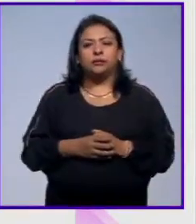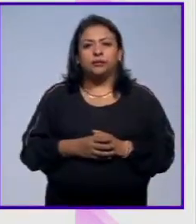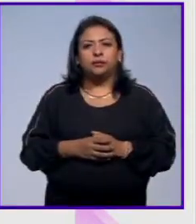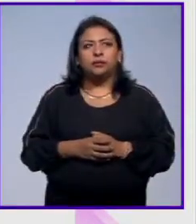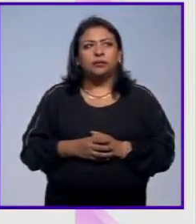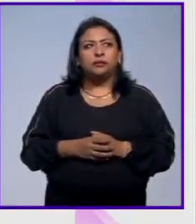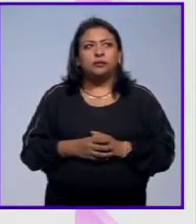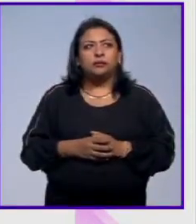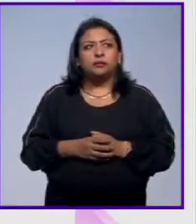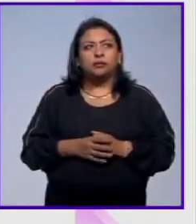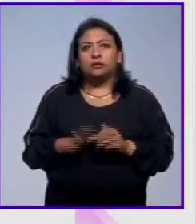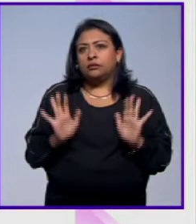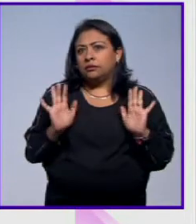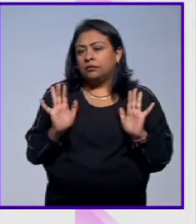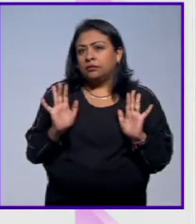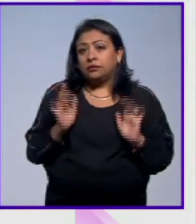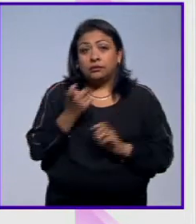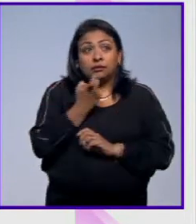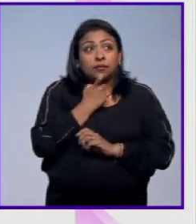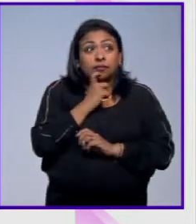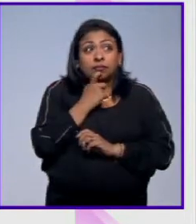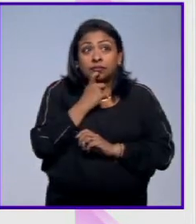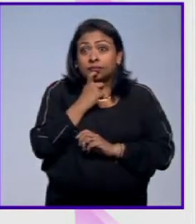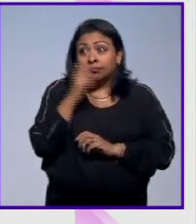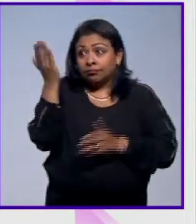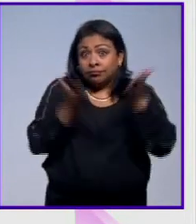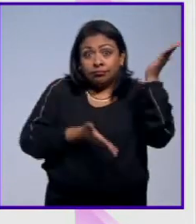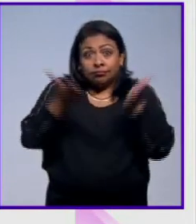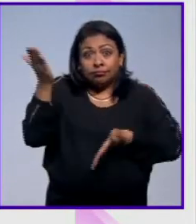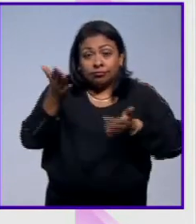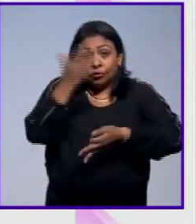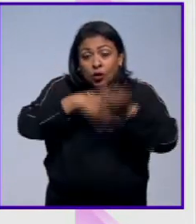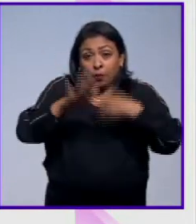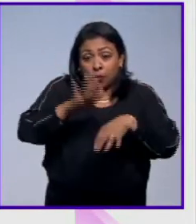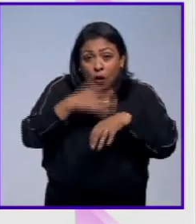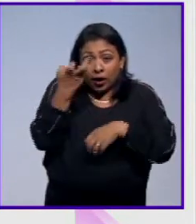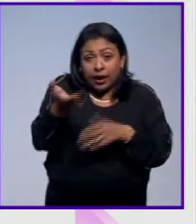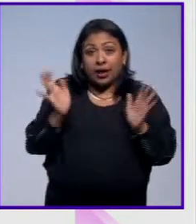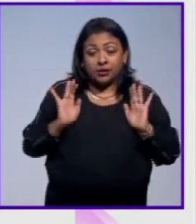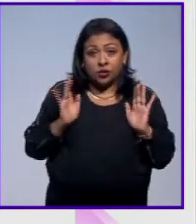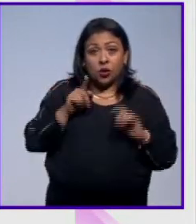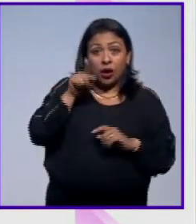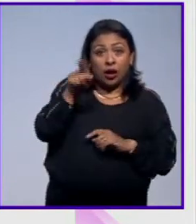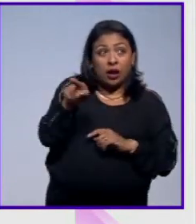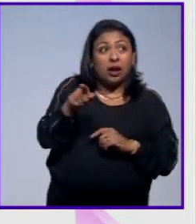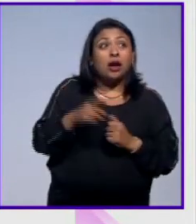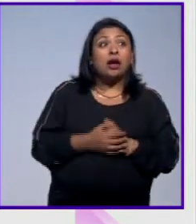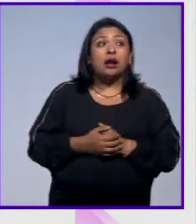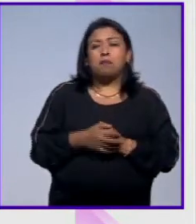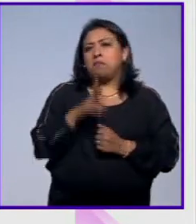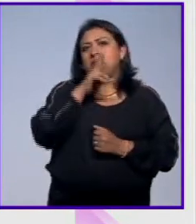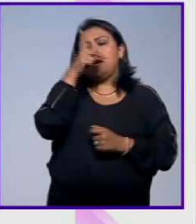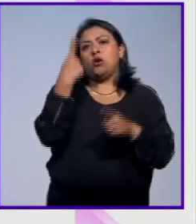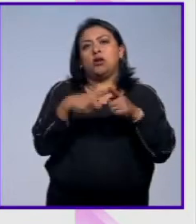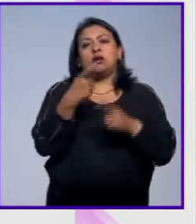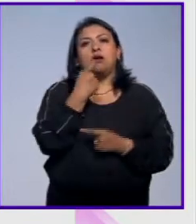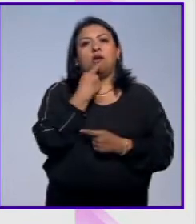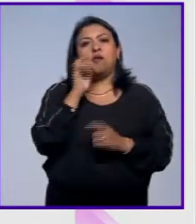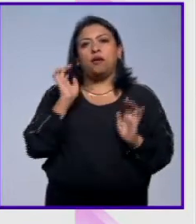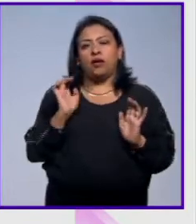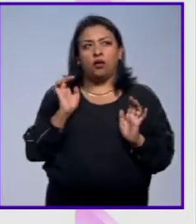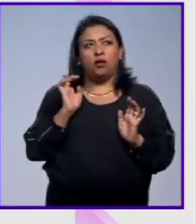por lo de López Obrador es el que nos trajo a todos a todos nos trajo López Obrador sí